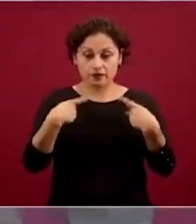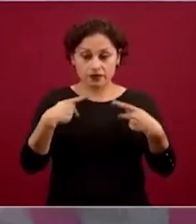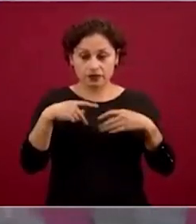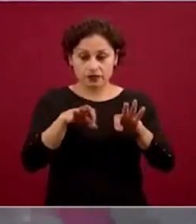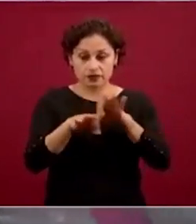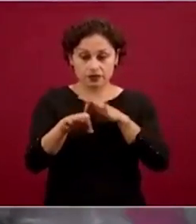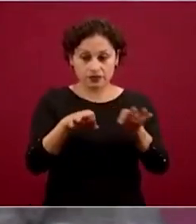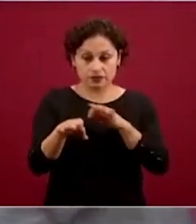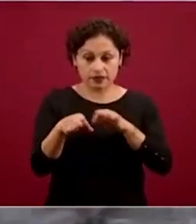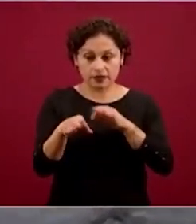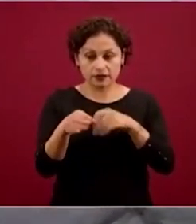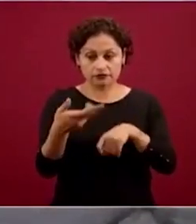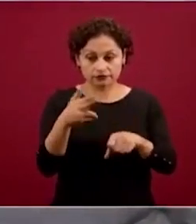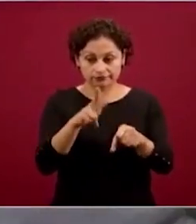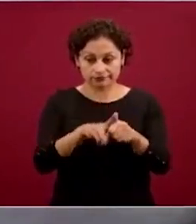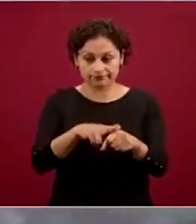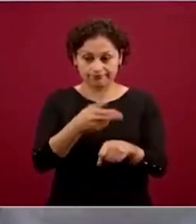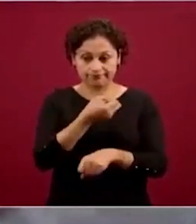salud.